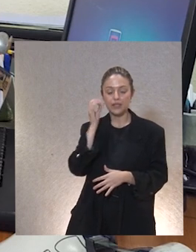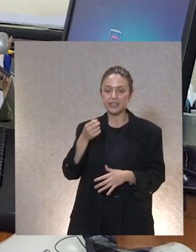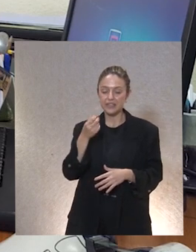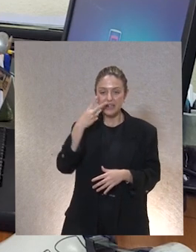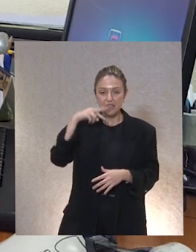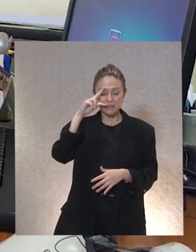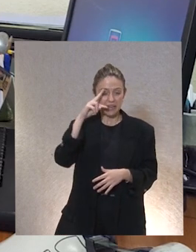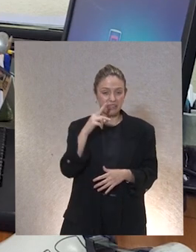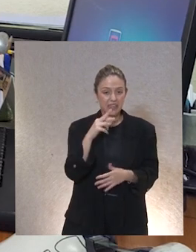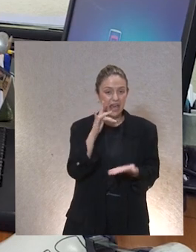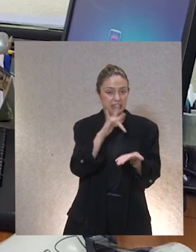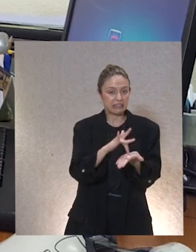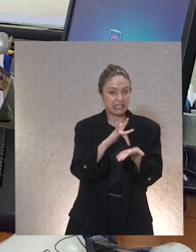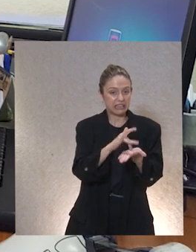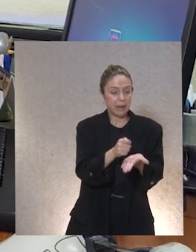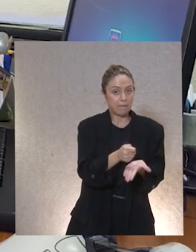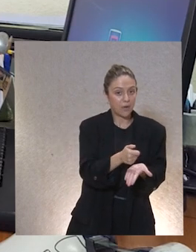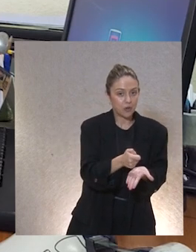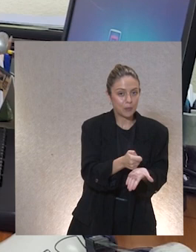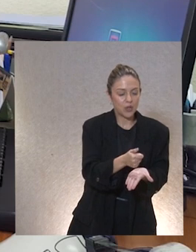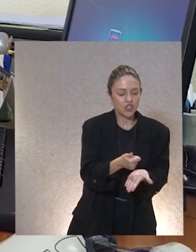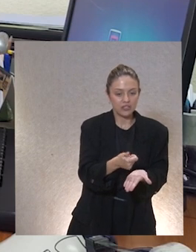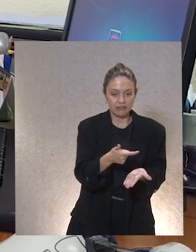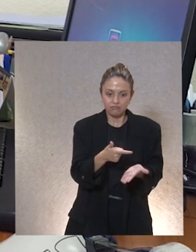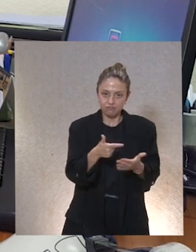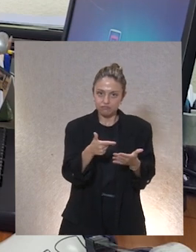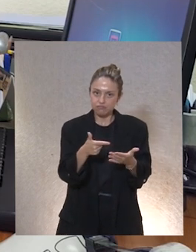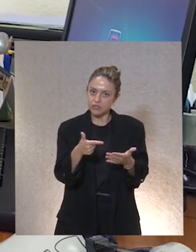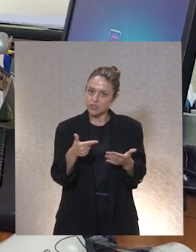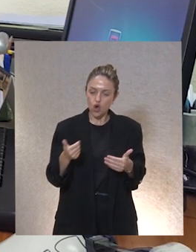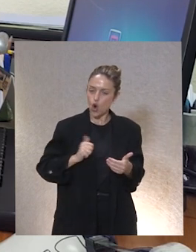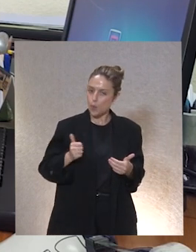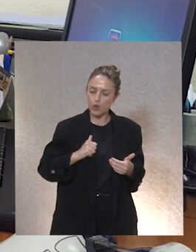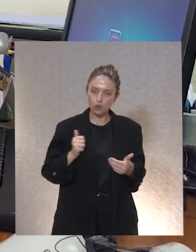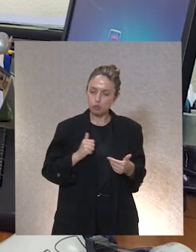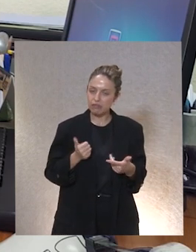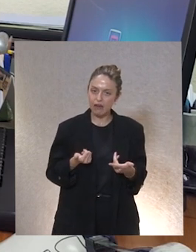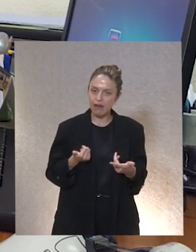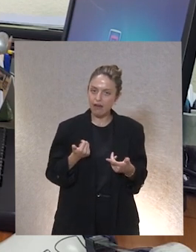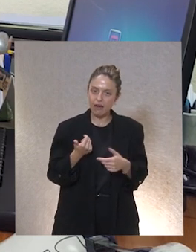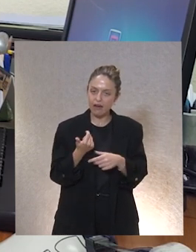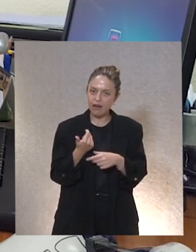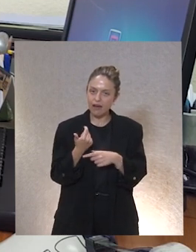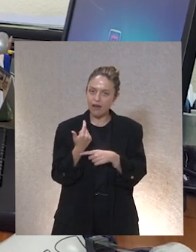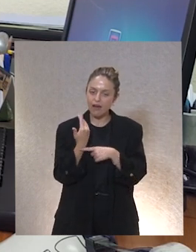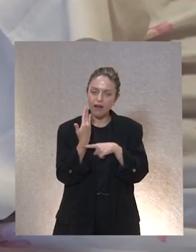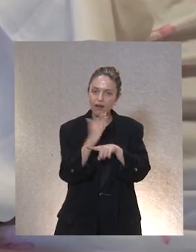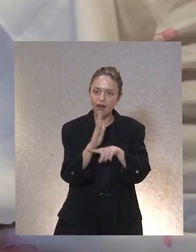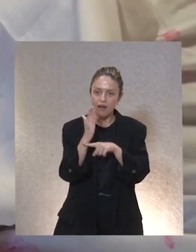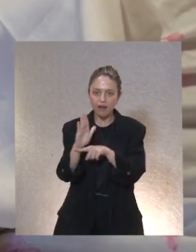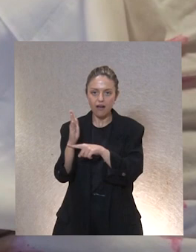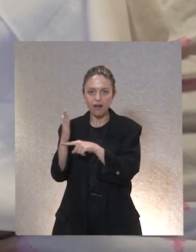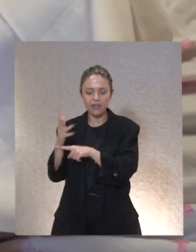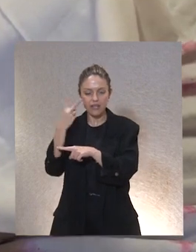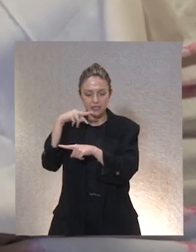y la verdad es que ha sido una oportunidad de ofrecer desde lo que ella parecía que nos indicaba